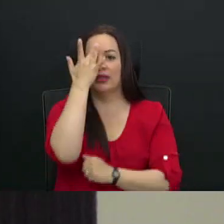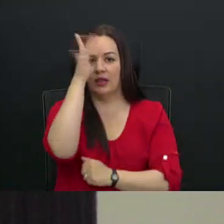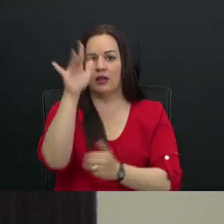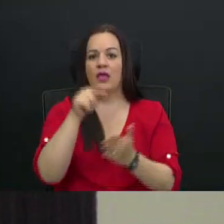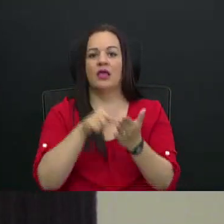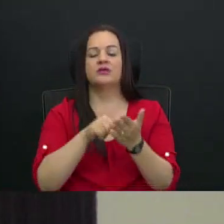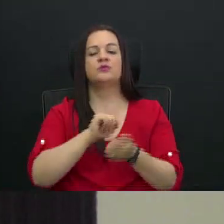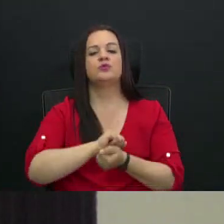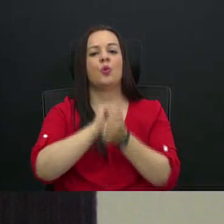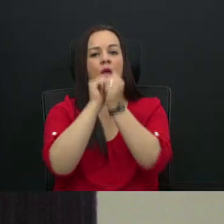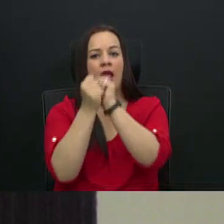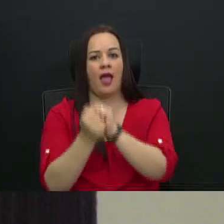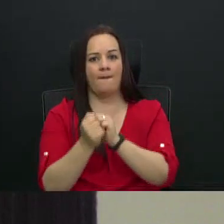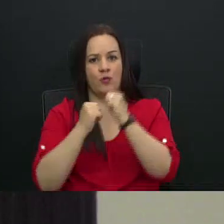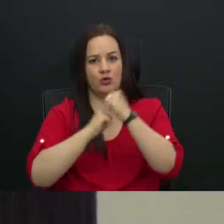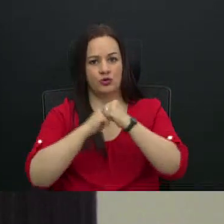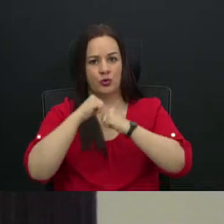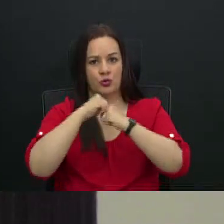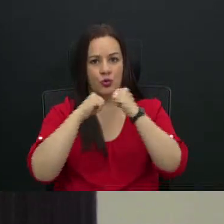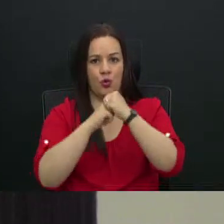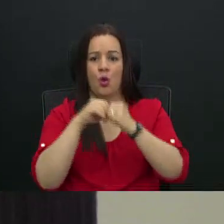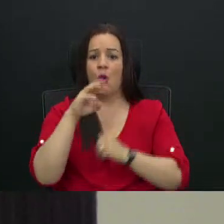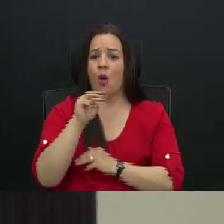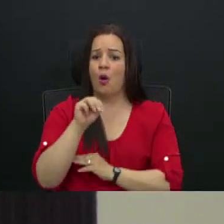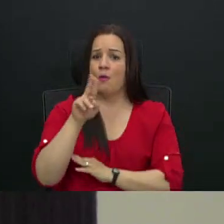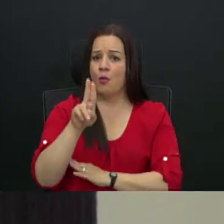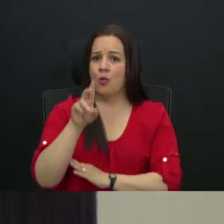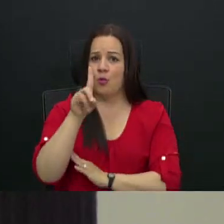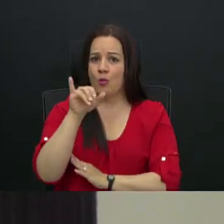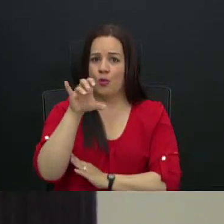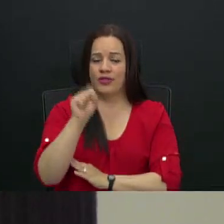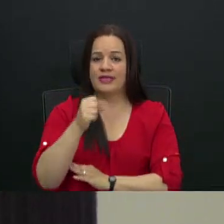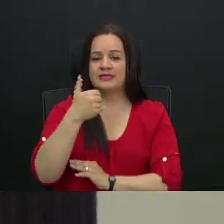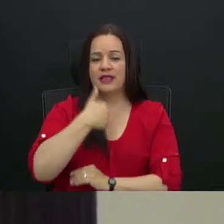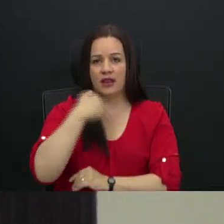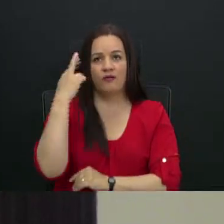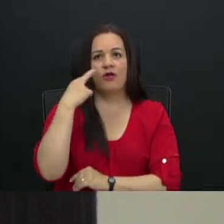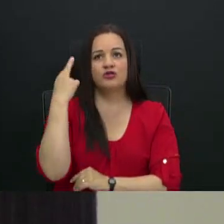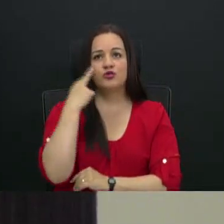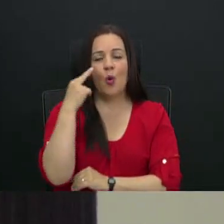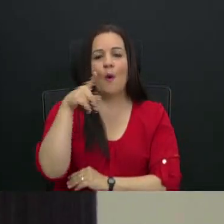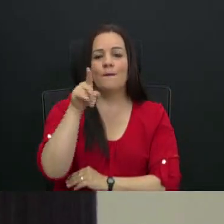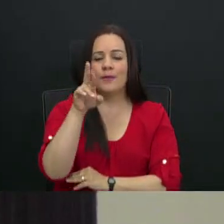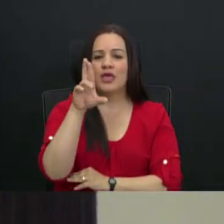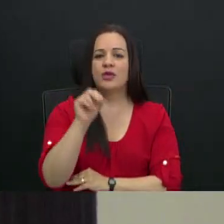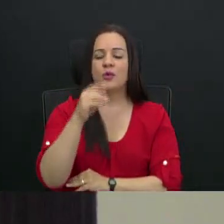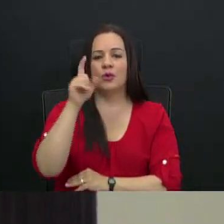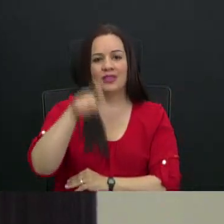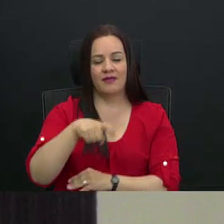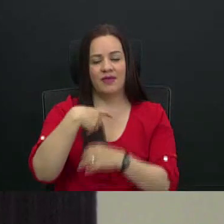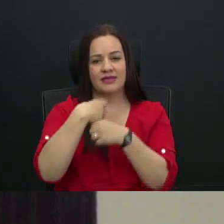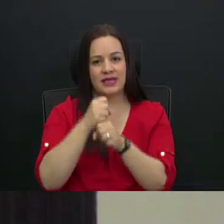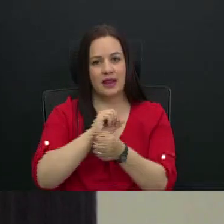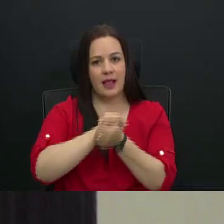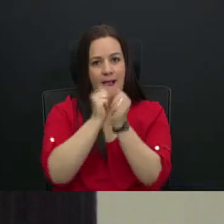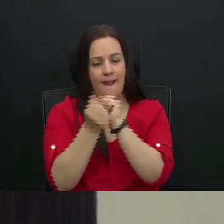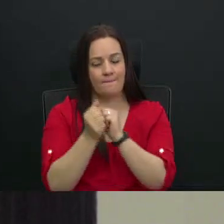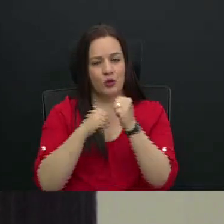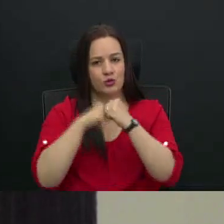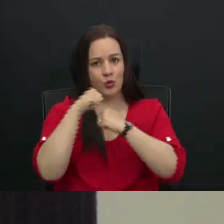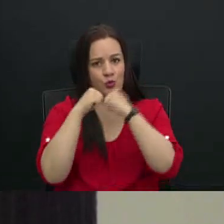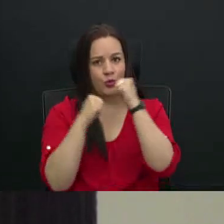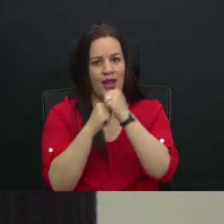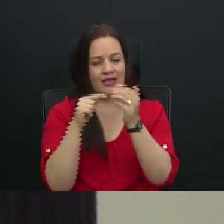estructural. Y Moody's, si tiene razón, don Pedro, hay que hacer cambios estructurales en este país.